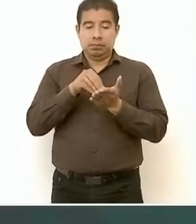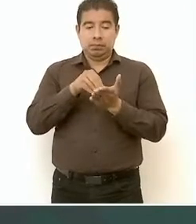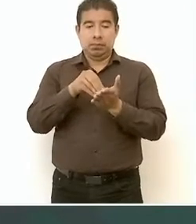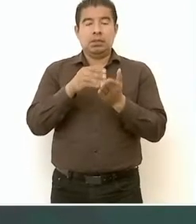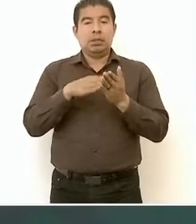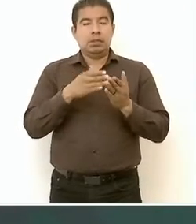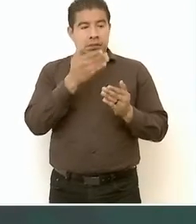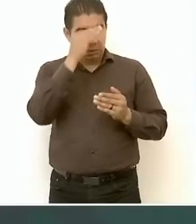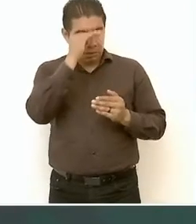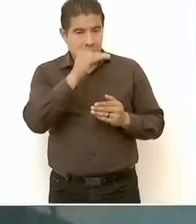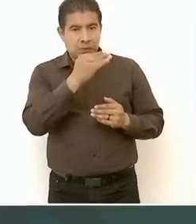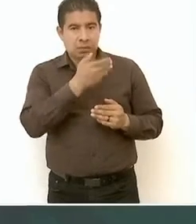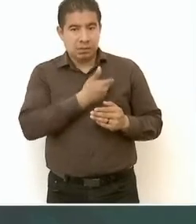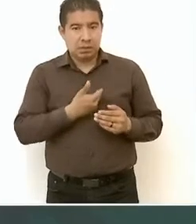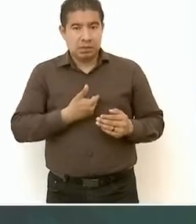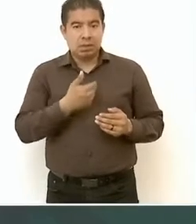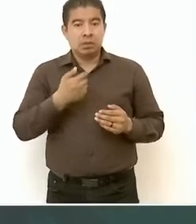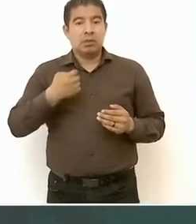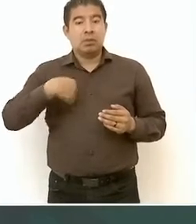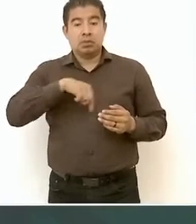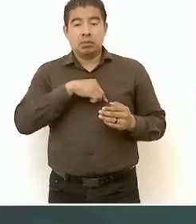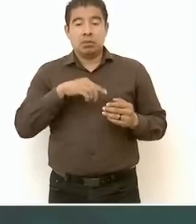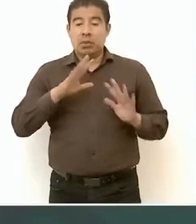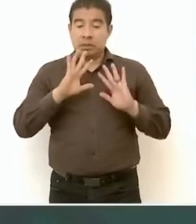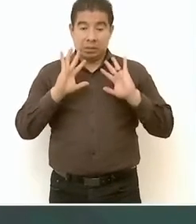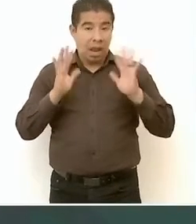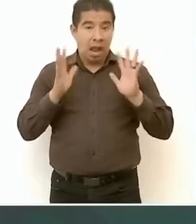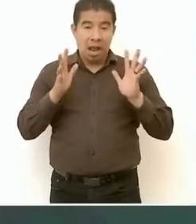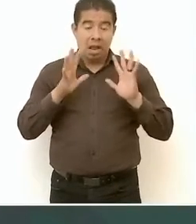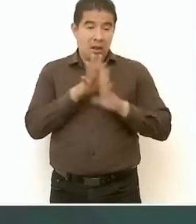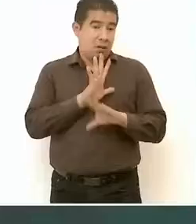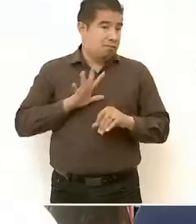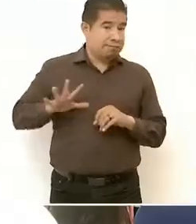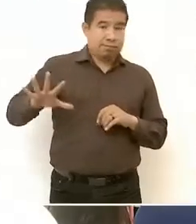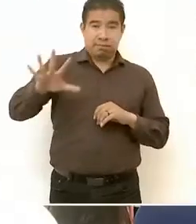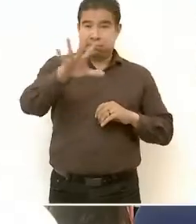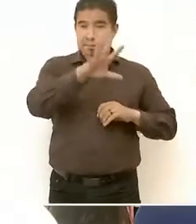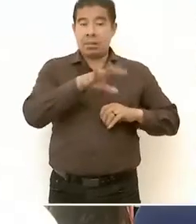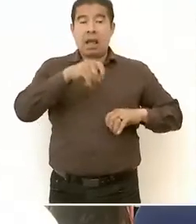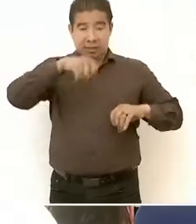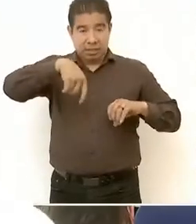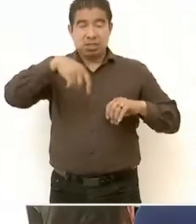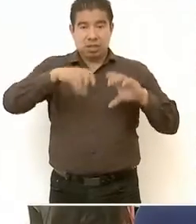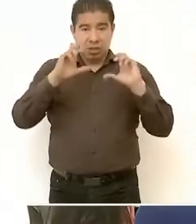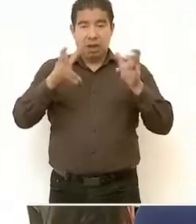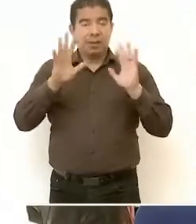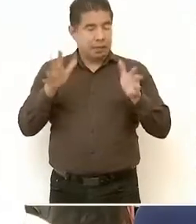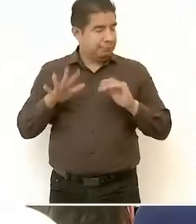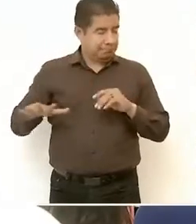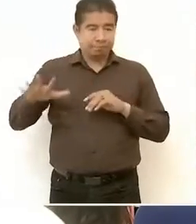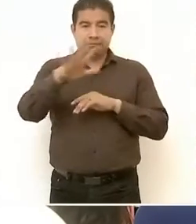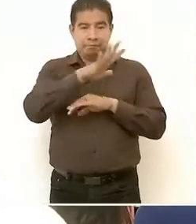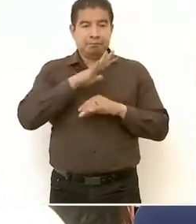señor presidente, ya estamos logrando la universalidad de ese apoyo aquí en Chiapas. Y lo vamos a lograr este año,